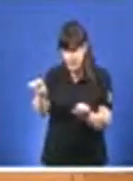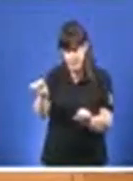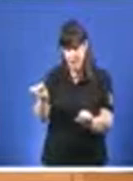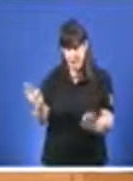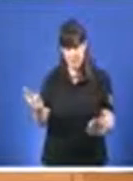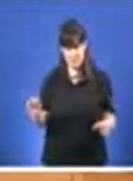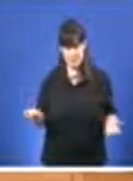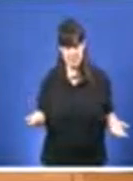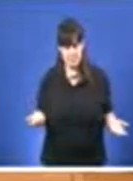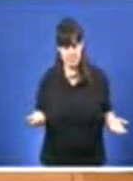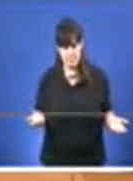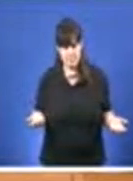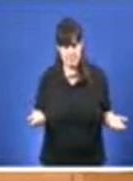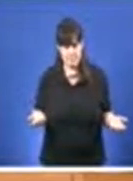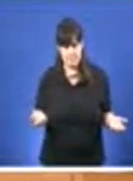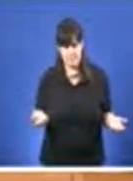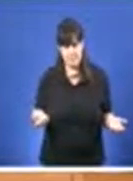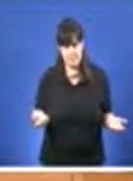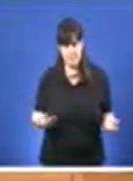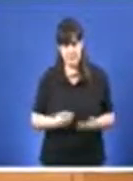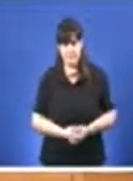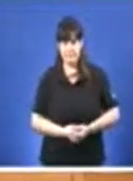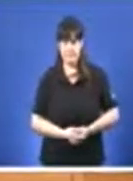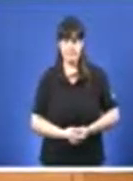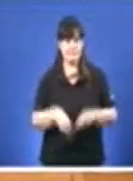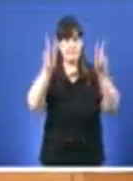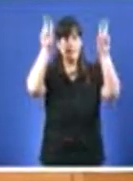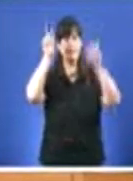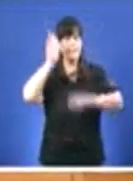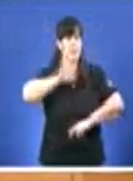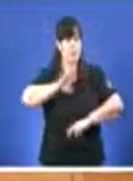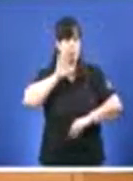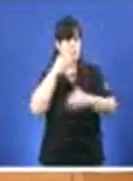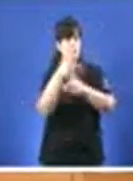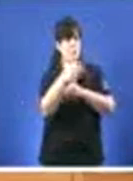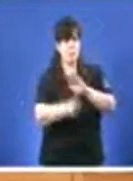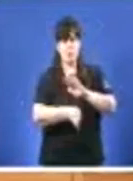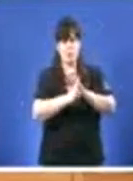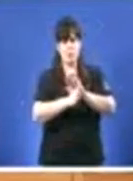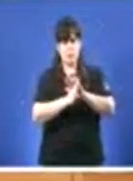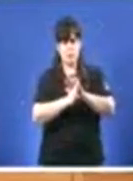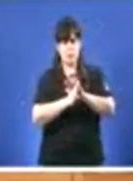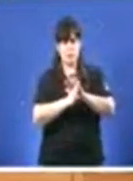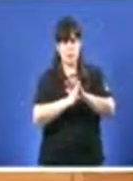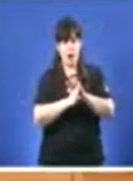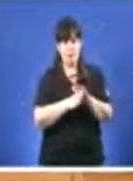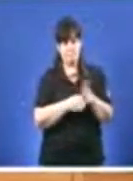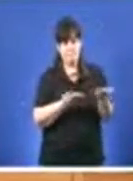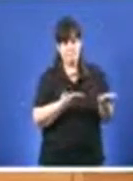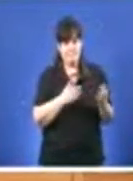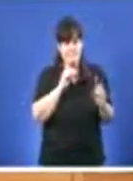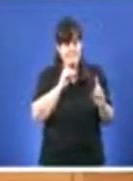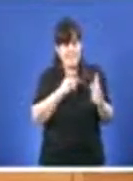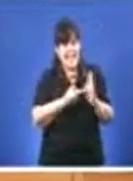e as institucións. A corrupción continuará no futuro a lo menos que se adopten medidas eficaces en catro